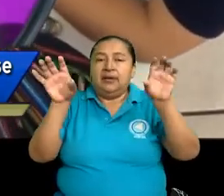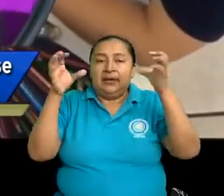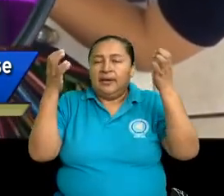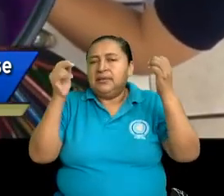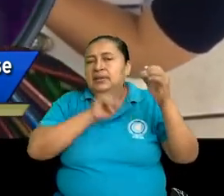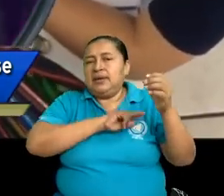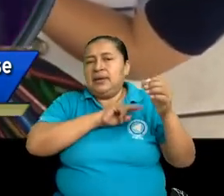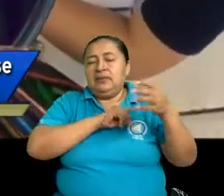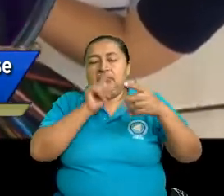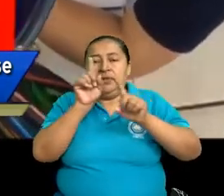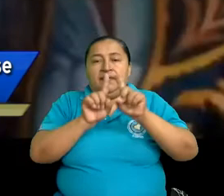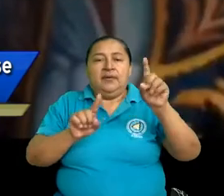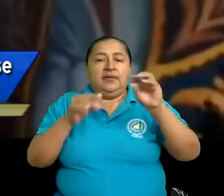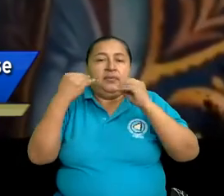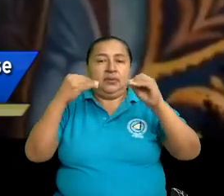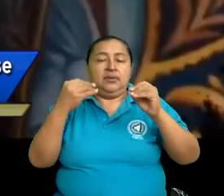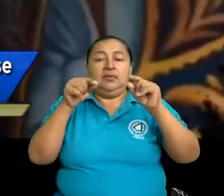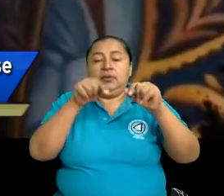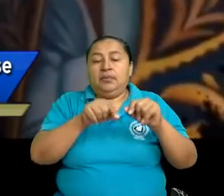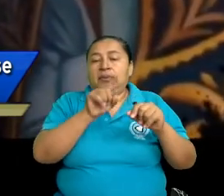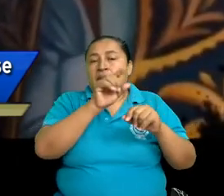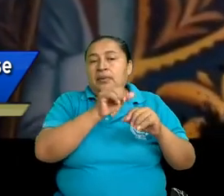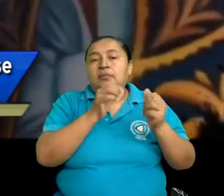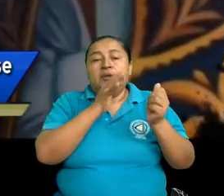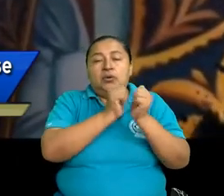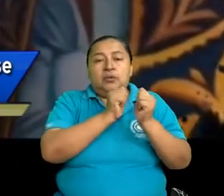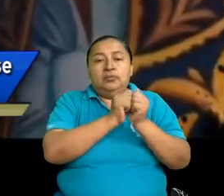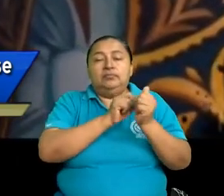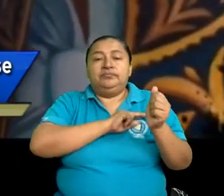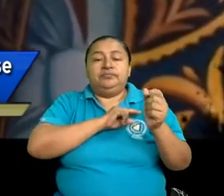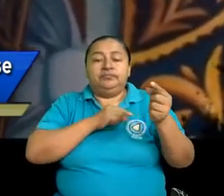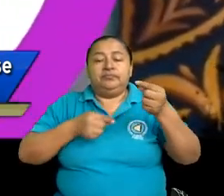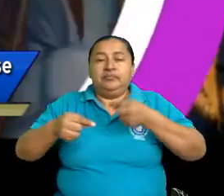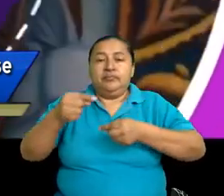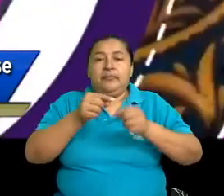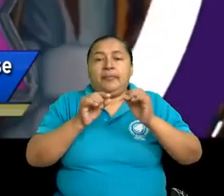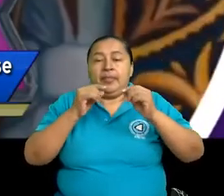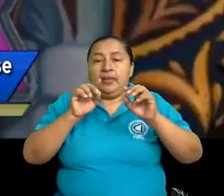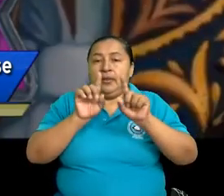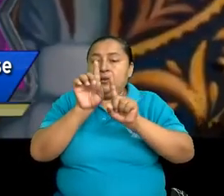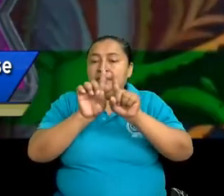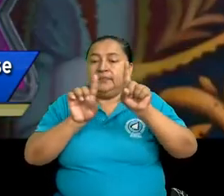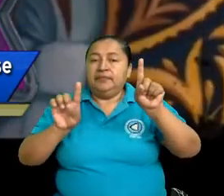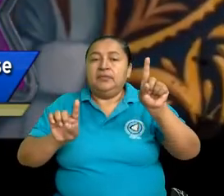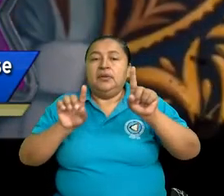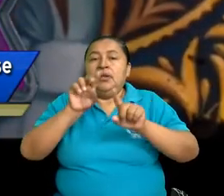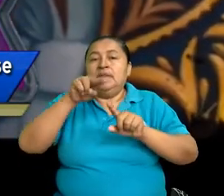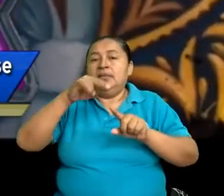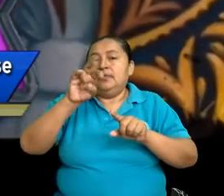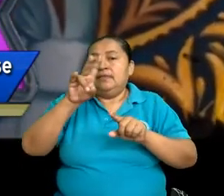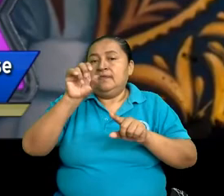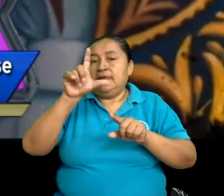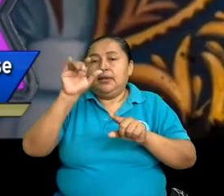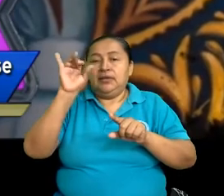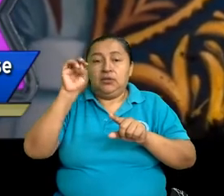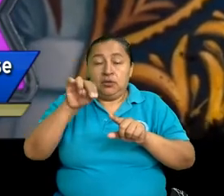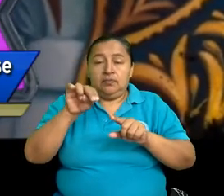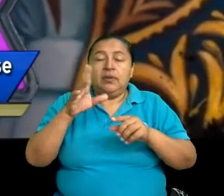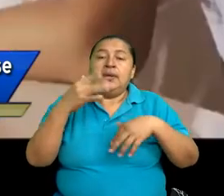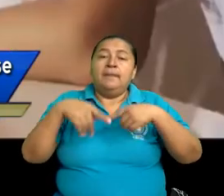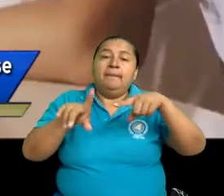diferentes niveles educativos. Efectivamente, tenía una estrategia de nivelación y